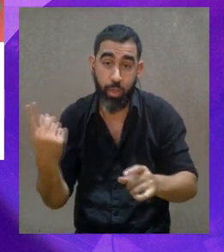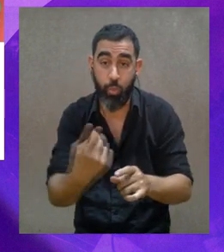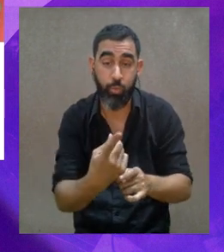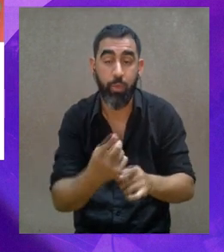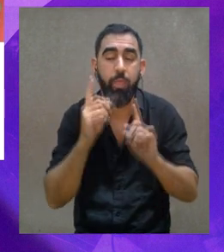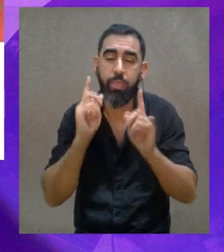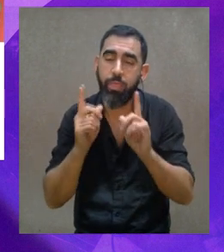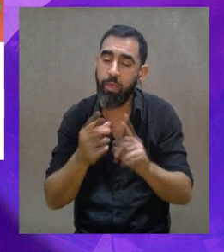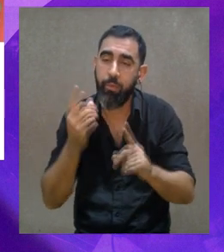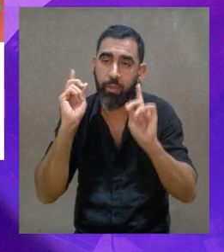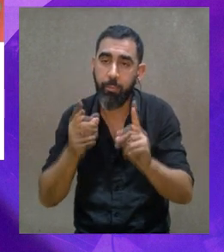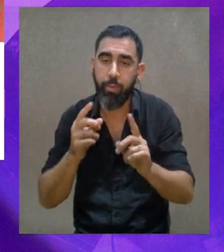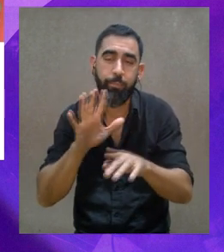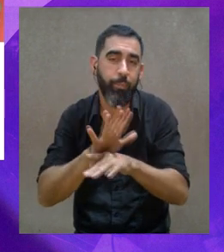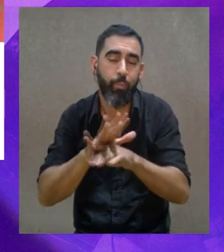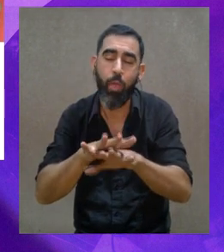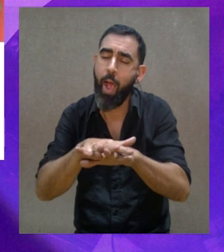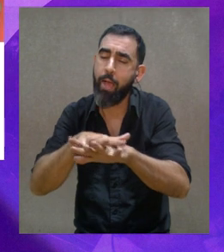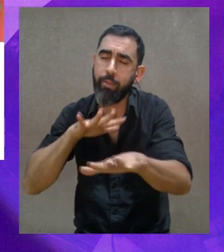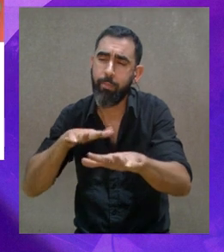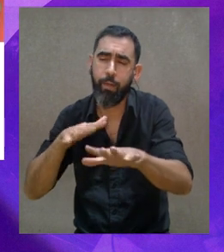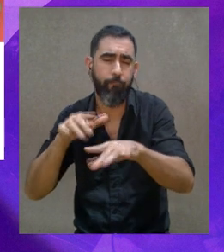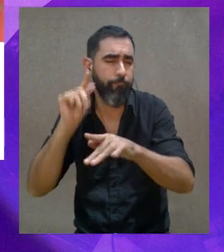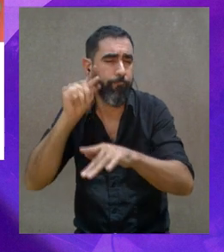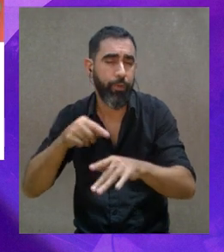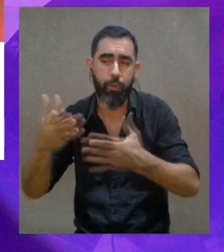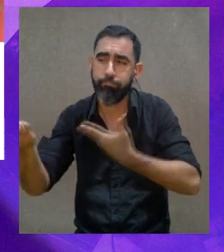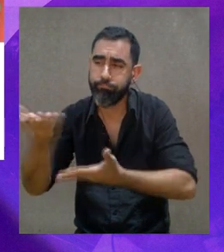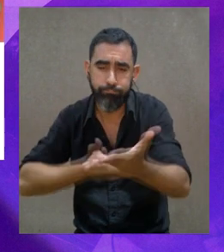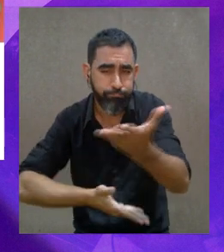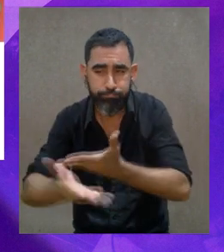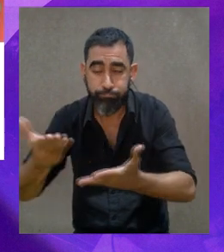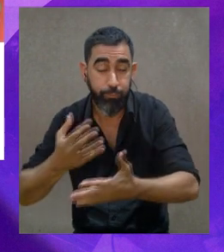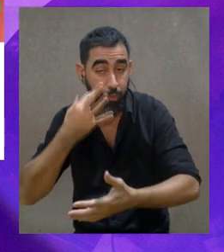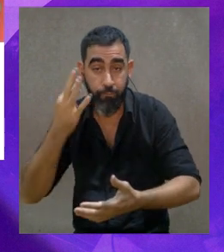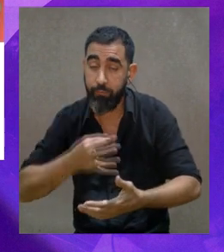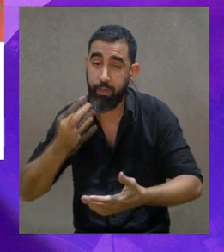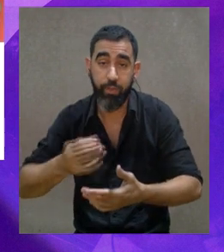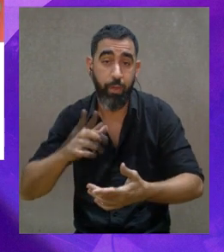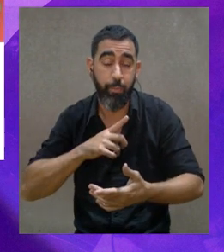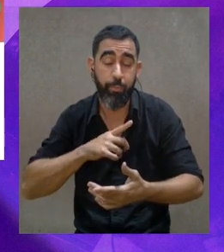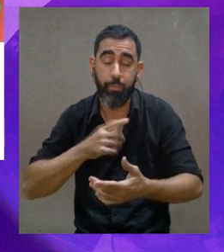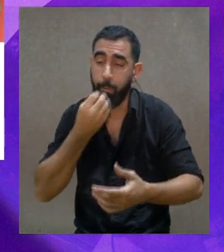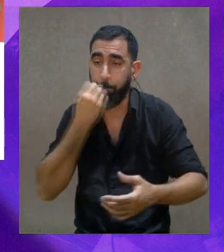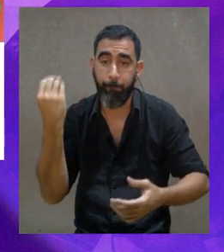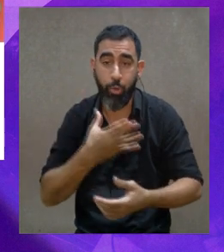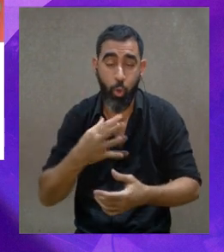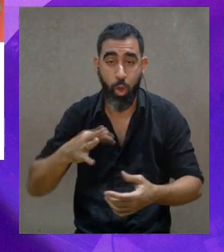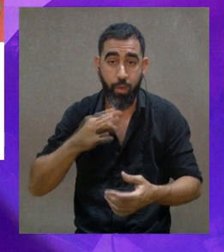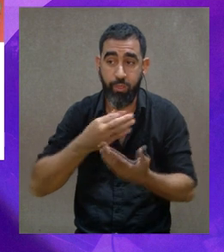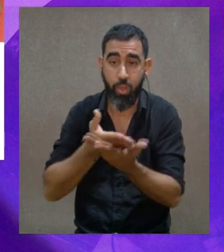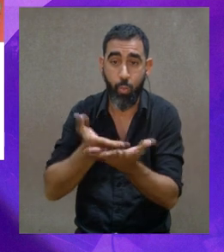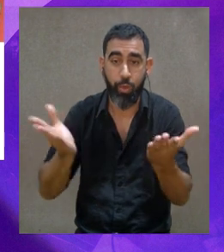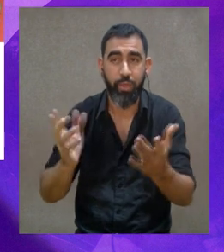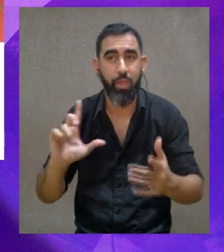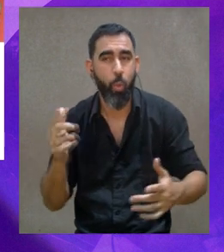así que muchísimas gracias y agradezco también al Sodre por darme este espacio porque es la posibilidad de charlar con